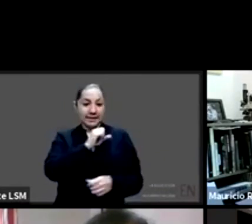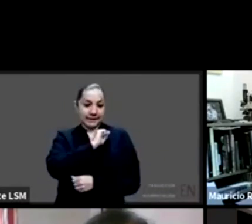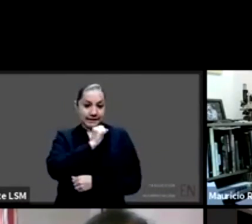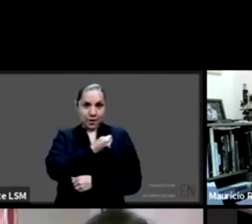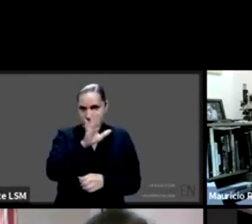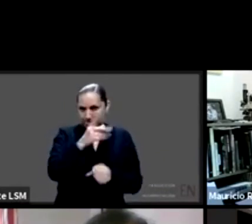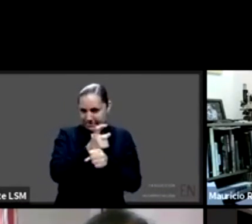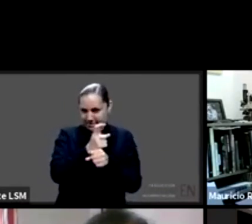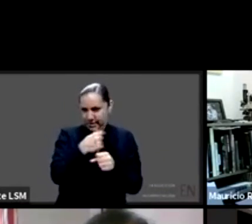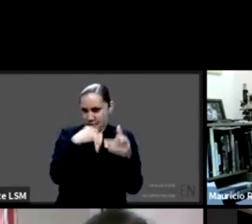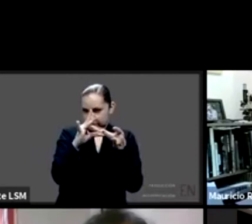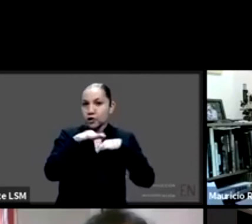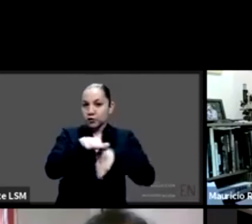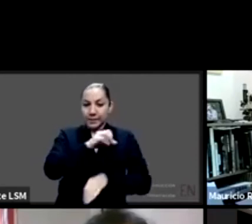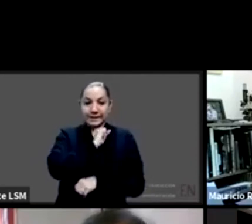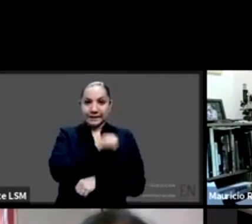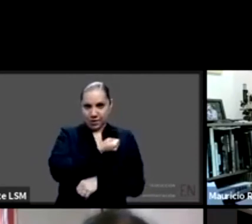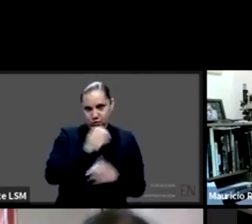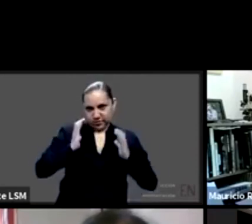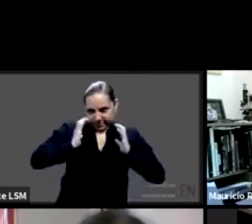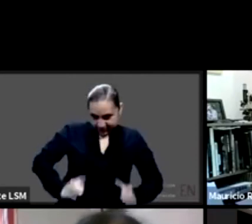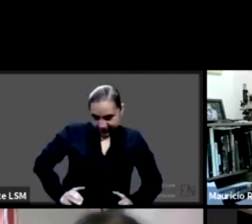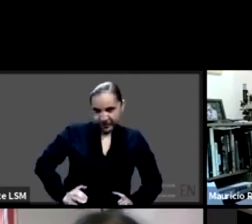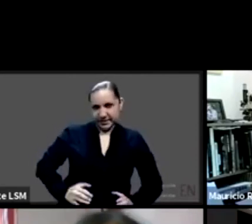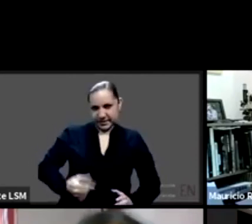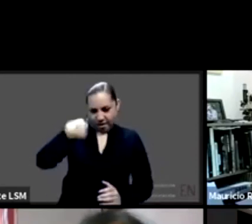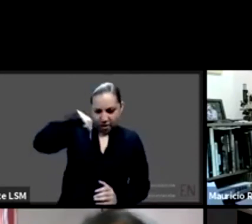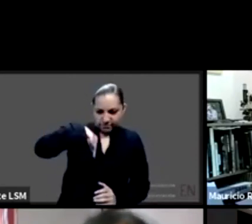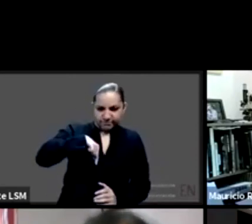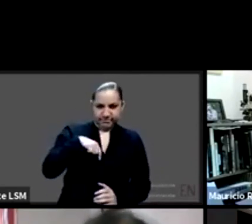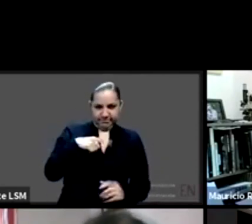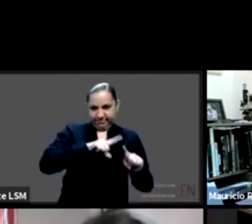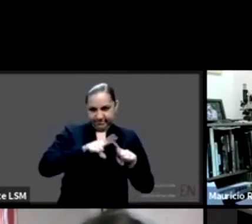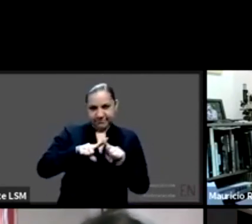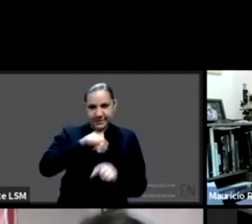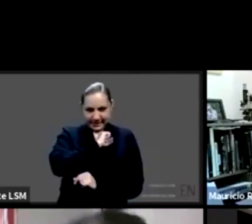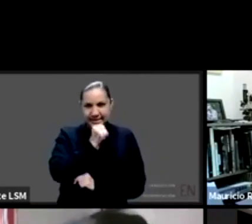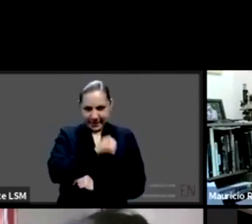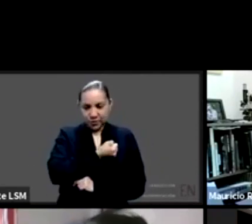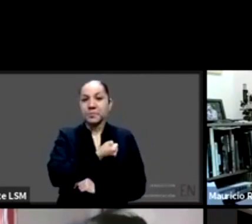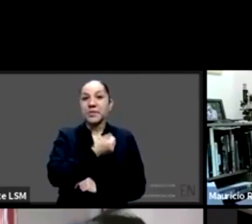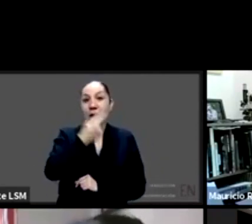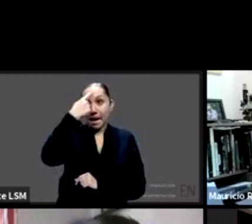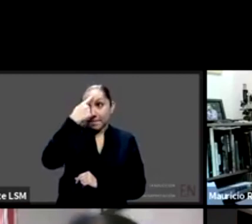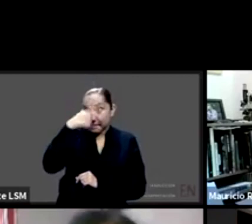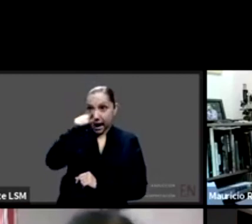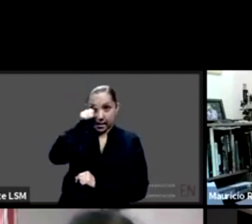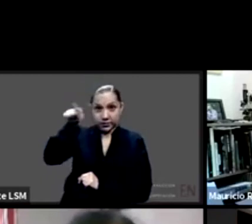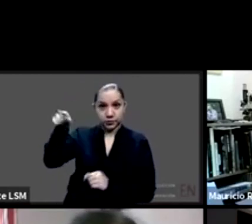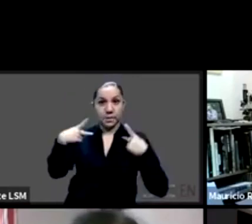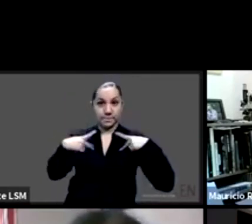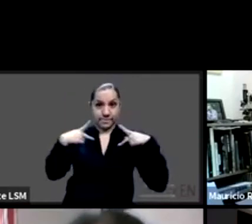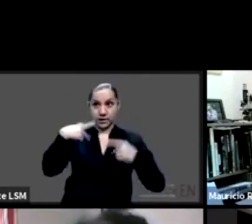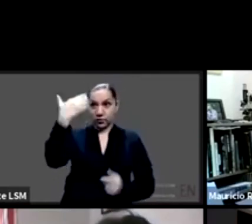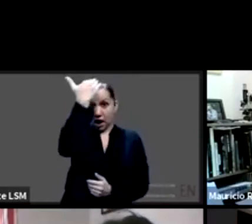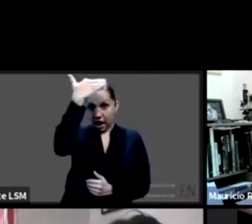seguramente son las mismas que para las personas que son adultas el virus es agresivo